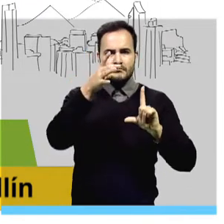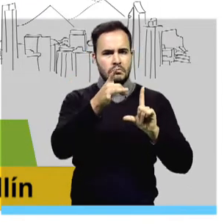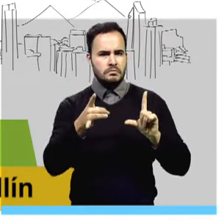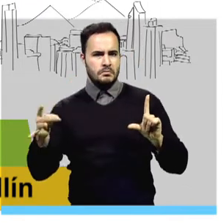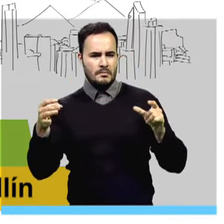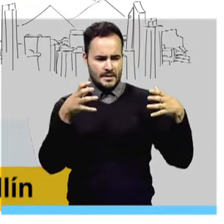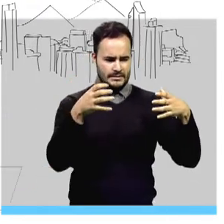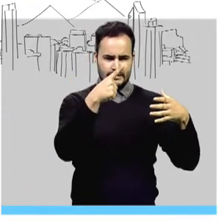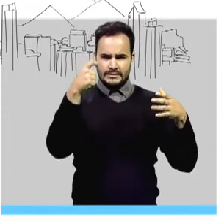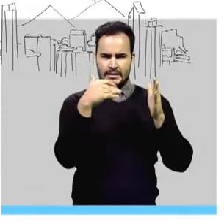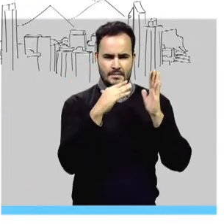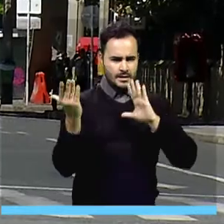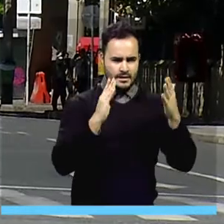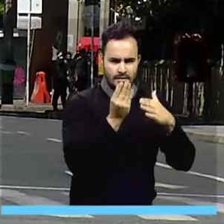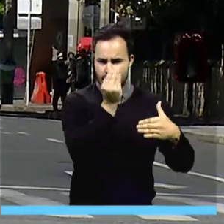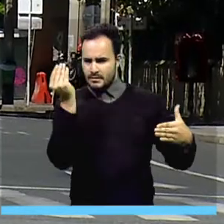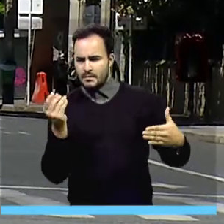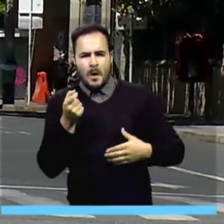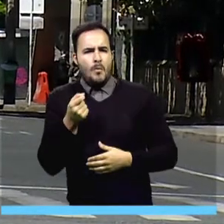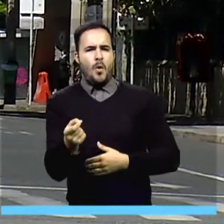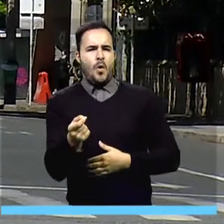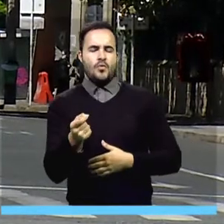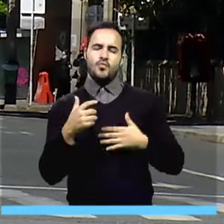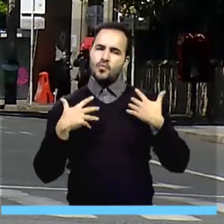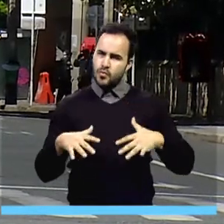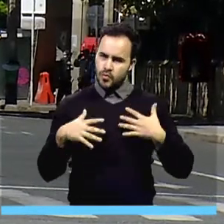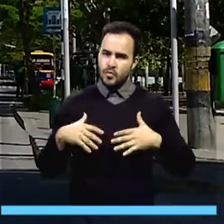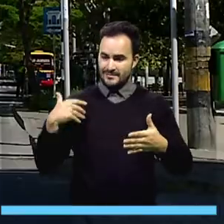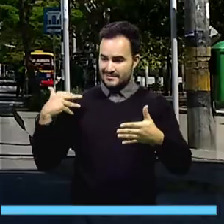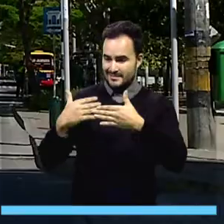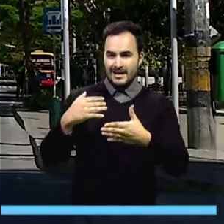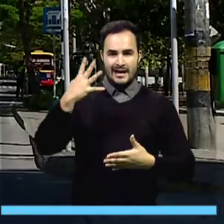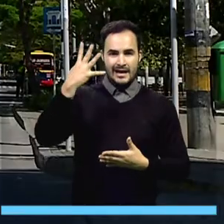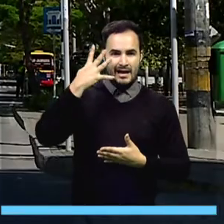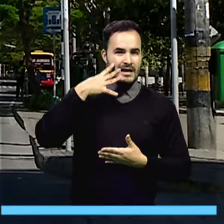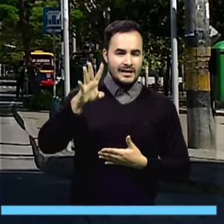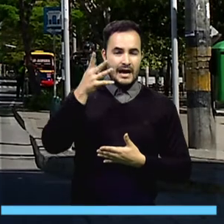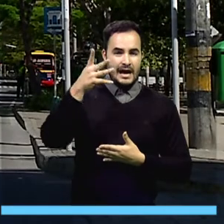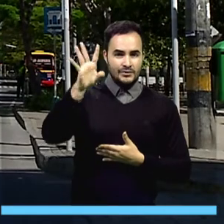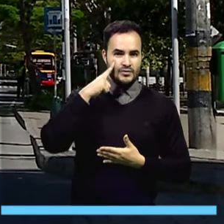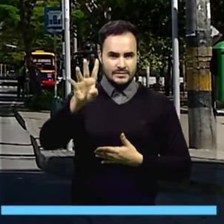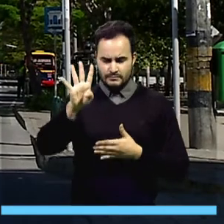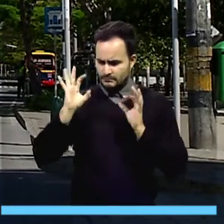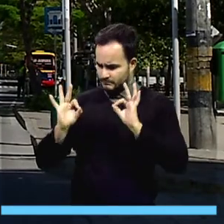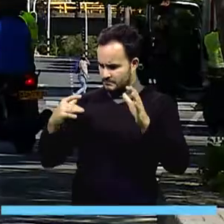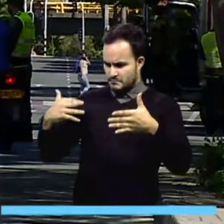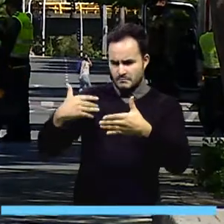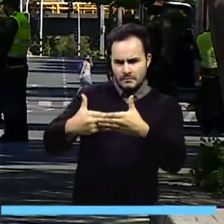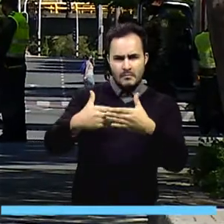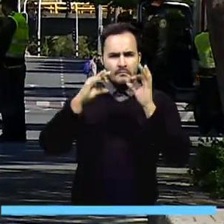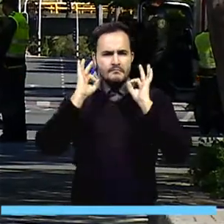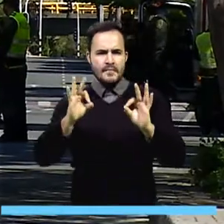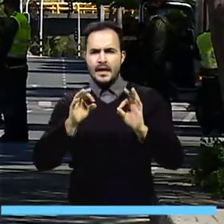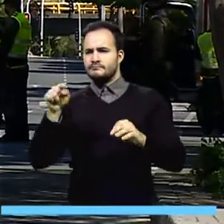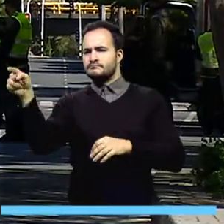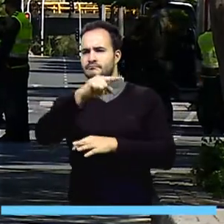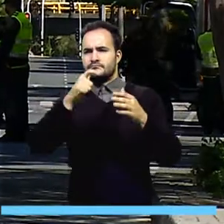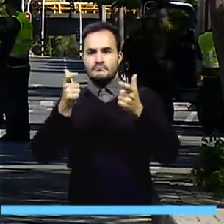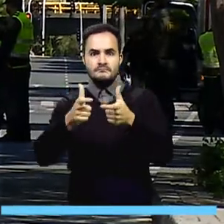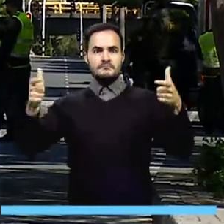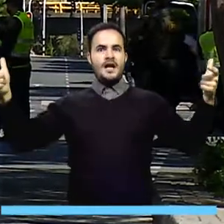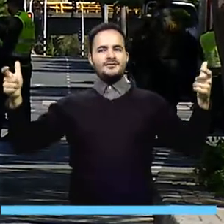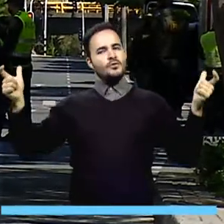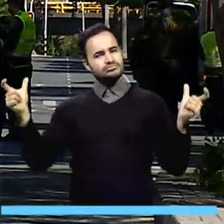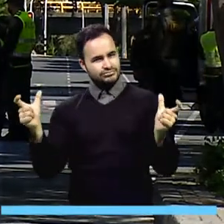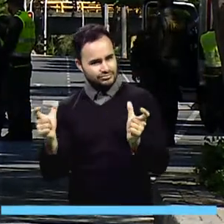por cada 100 mil habitantes. Lo que hicimos durante estos 14 días fue precisamente disminuir las aglomeraciones de